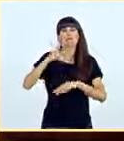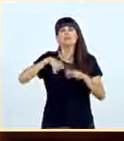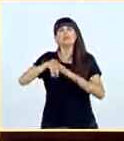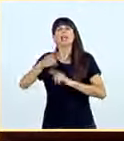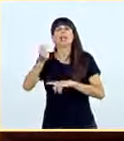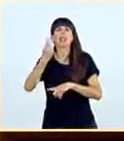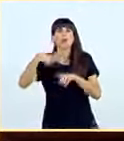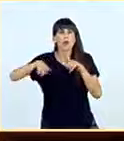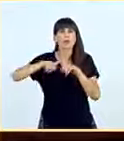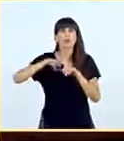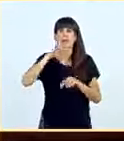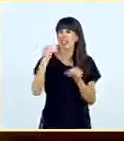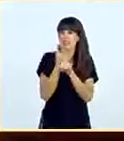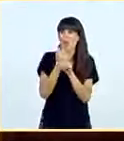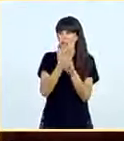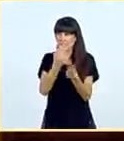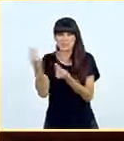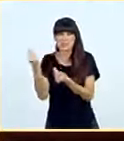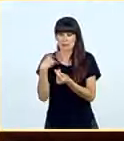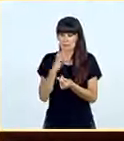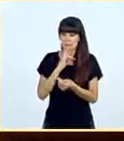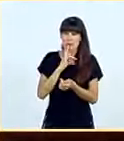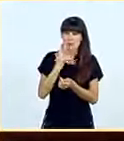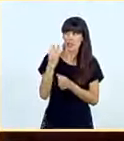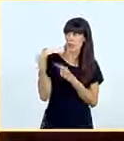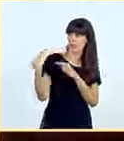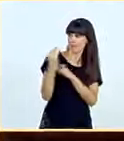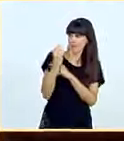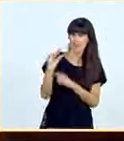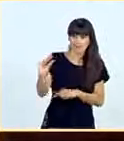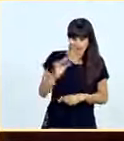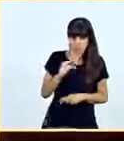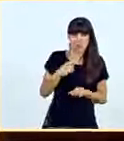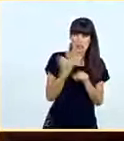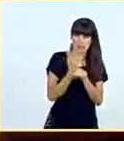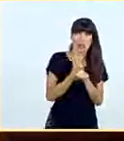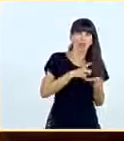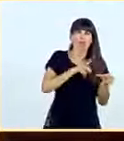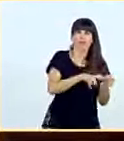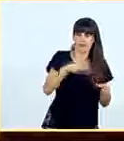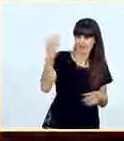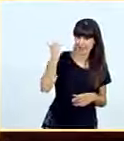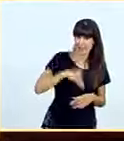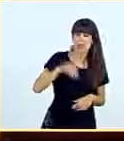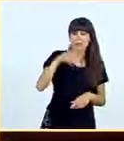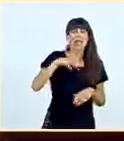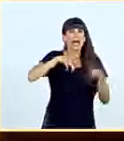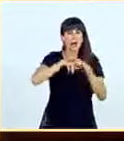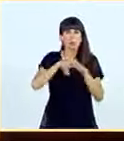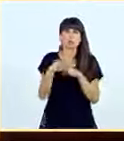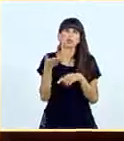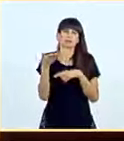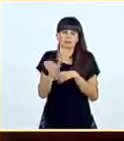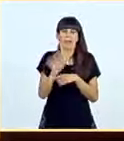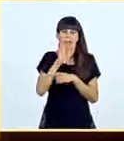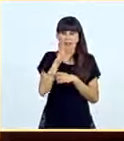muchos trabajadores recibieron la prestación cuando ya se habían incorporado a su trabajo y por la gran cantidad de recursos presentados. Porque todo eso hay que